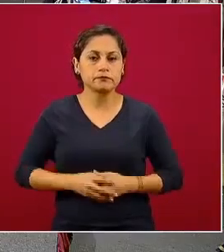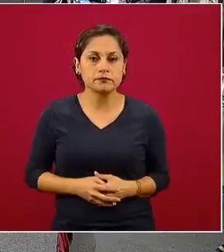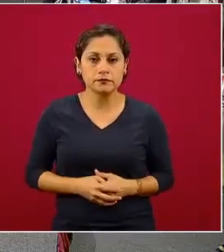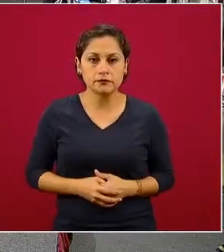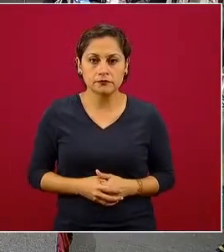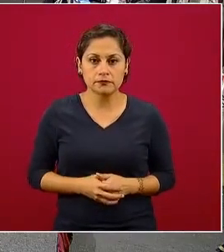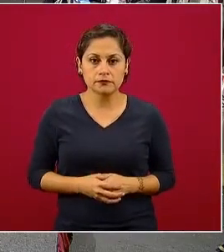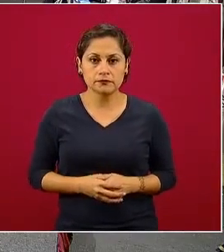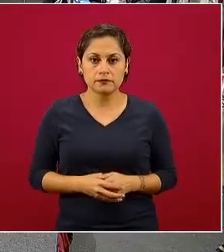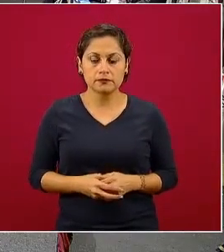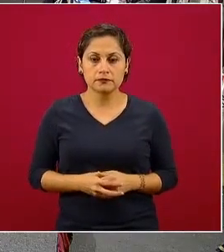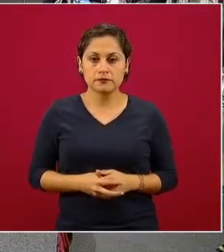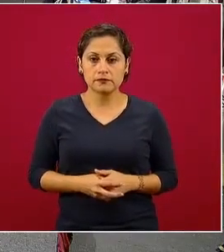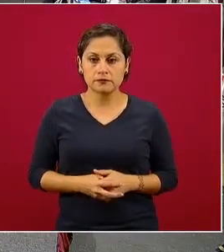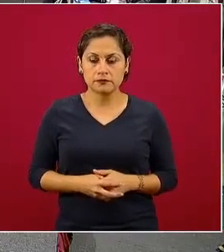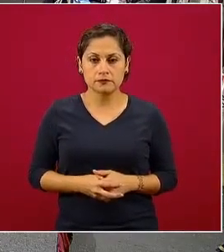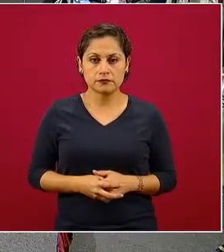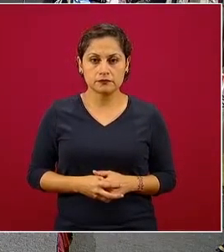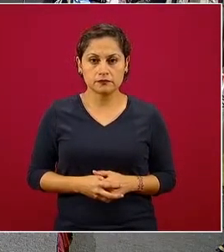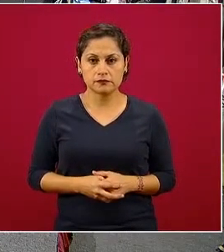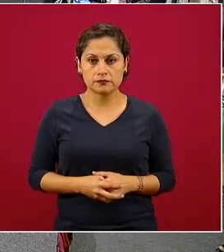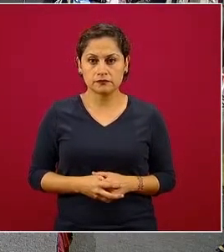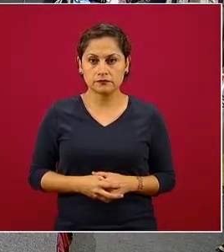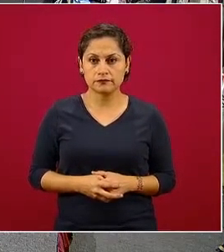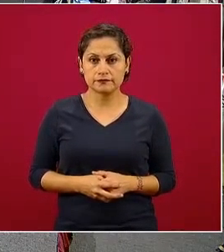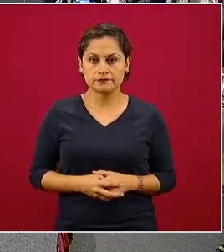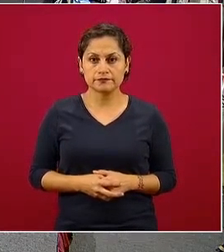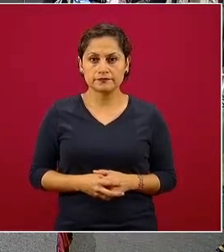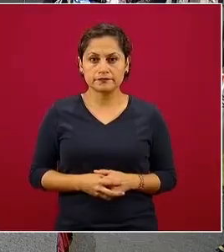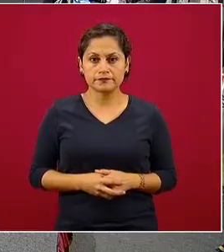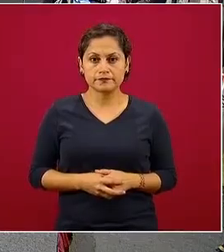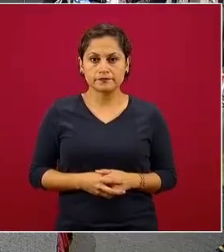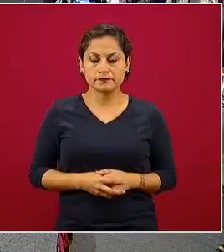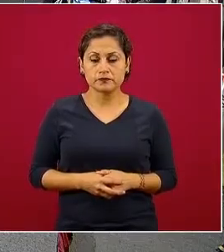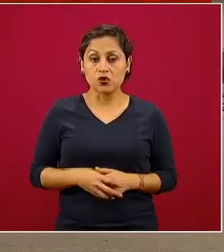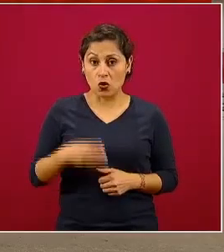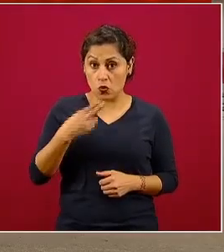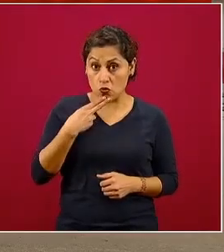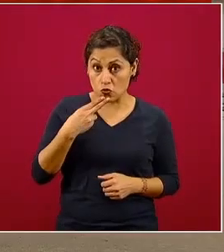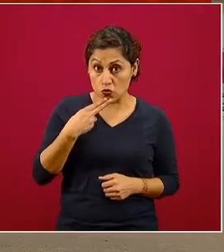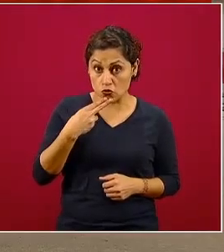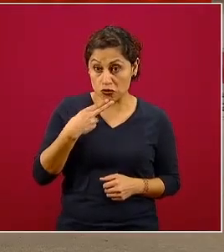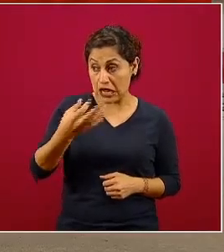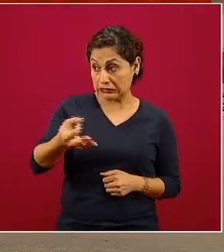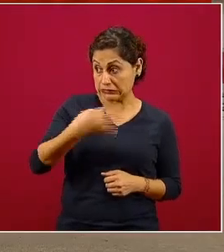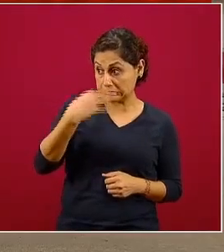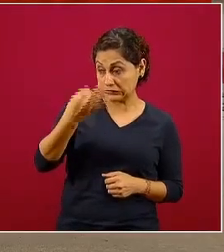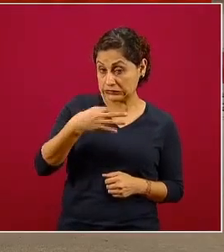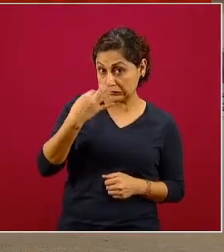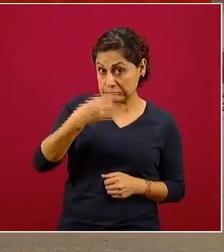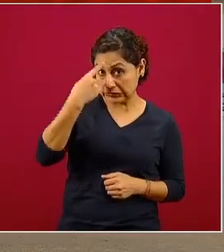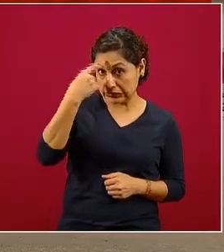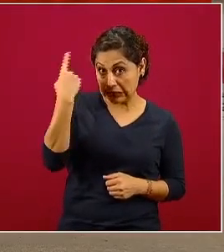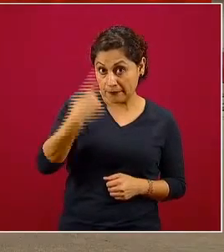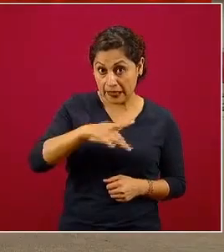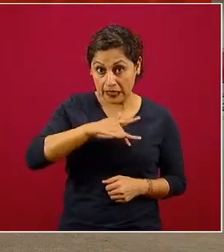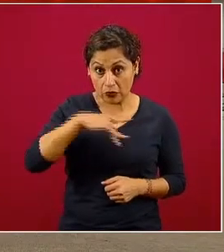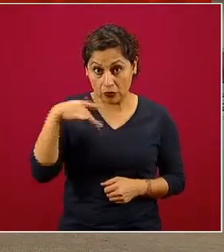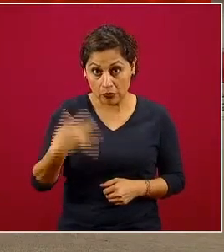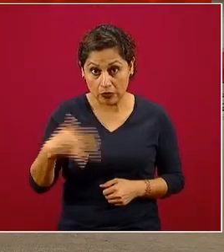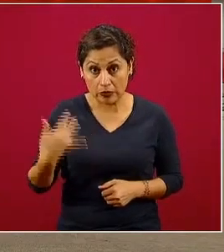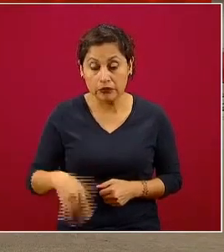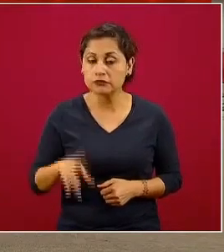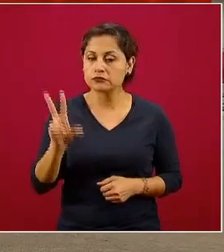recomienda el uso de antibióticos, se pueden utilizar medicamentos que quitan la fiebre,